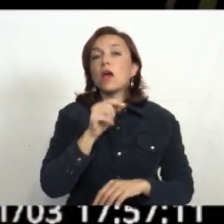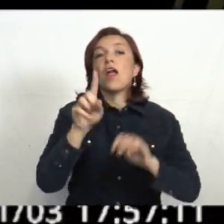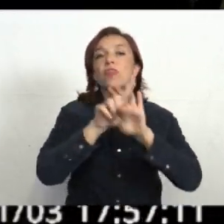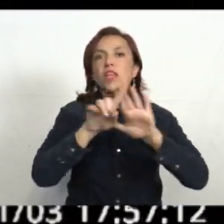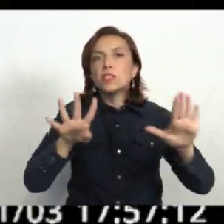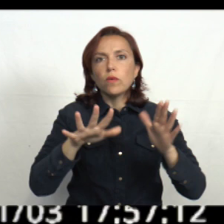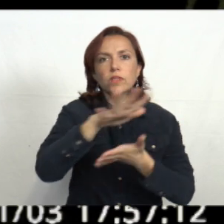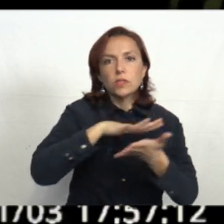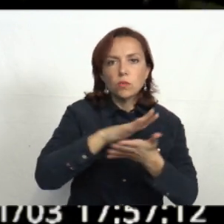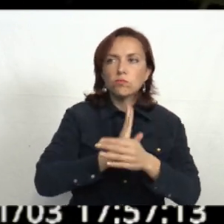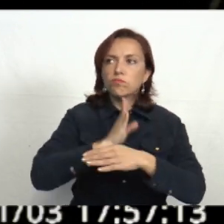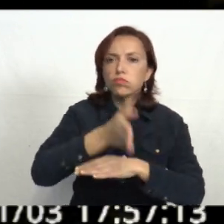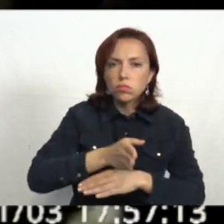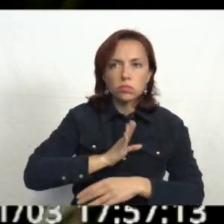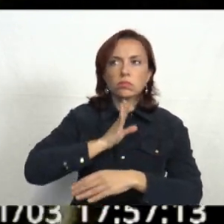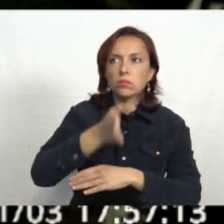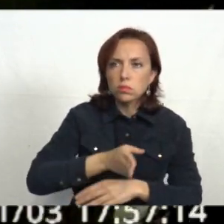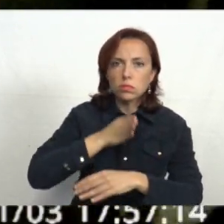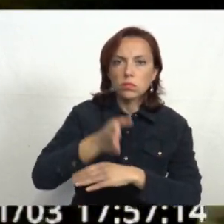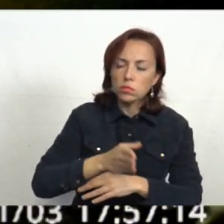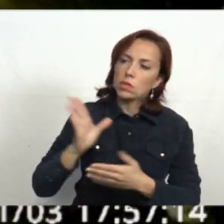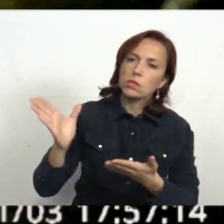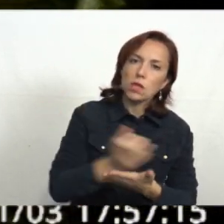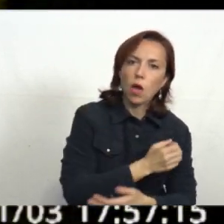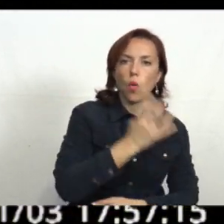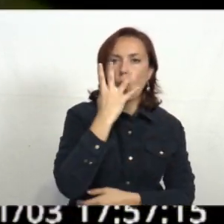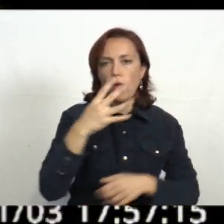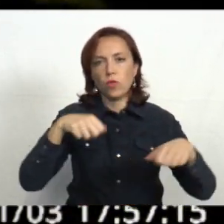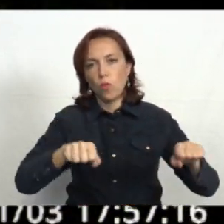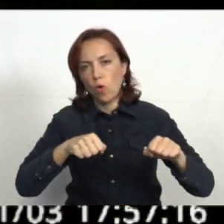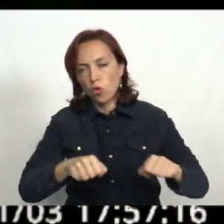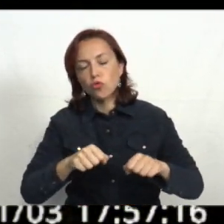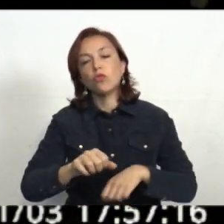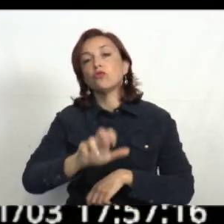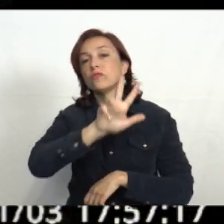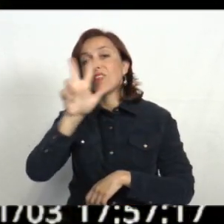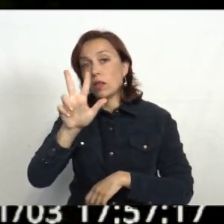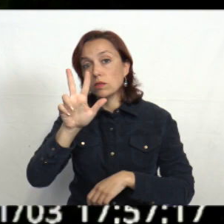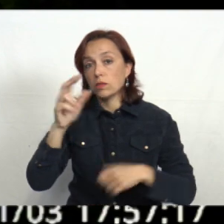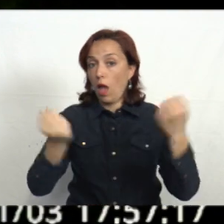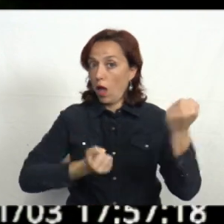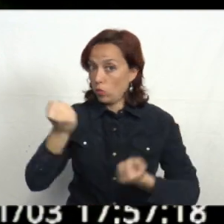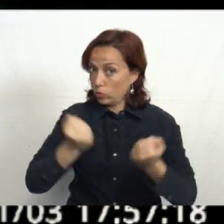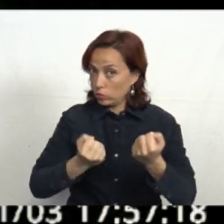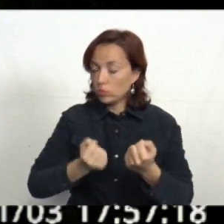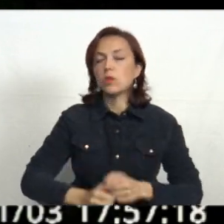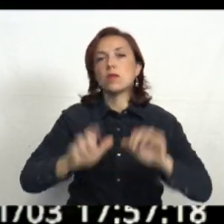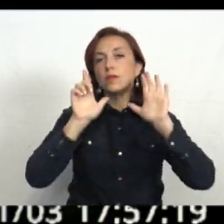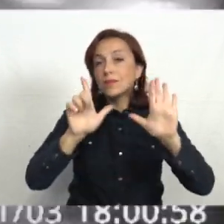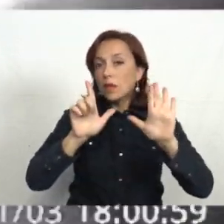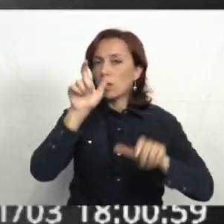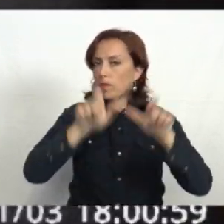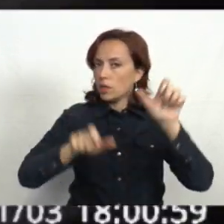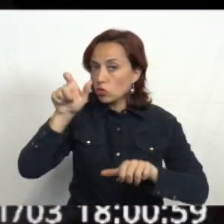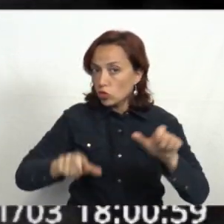operativos contra las picadas de vehículos, donde incautó 4 motos y 3 autos, al tiempo que 7 personas fueron llevadas